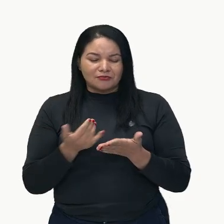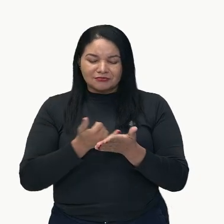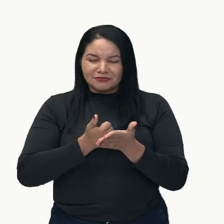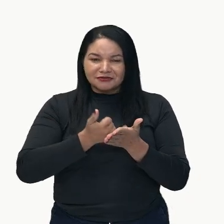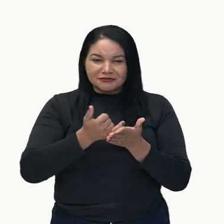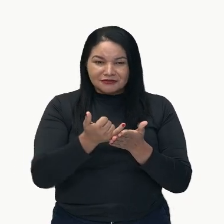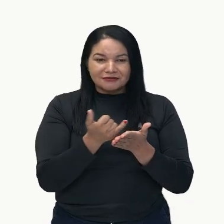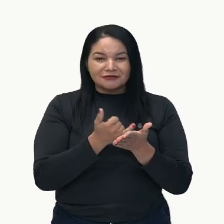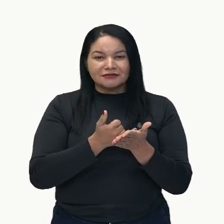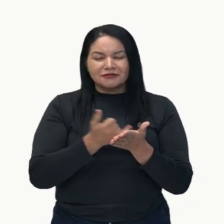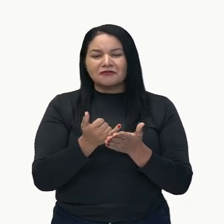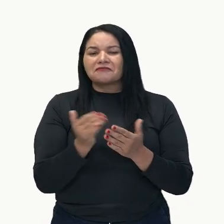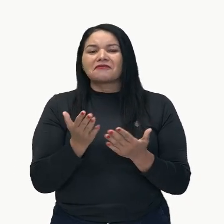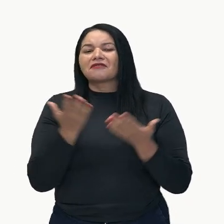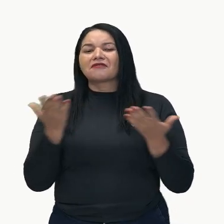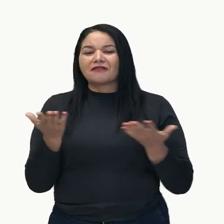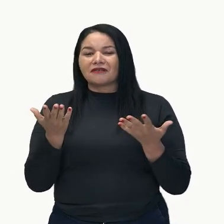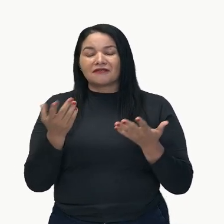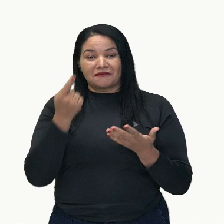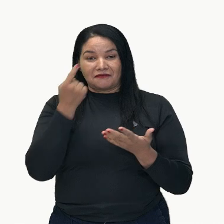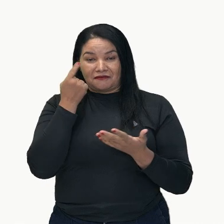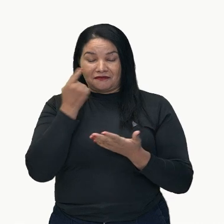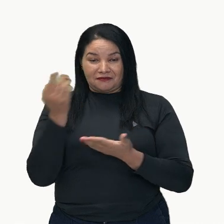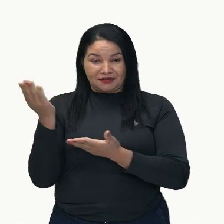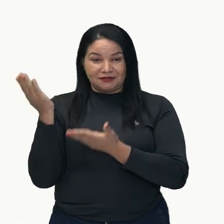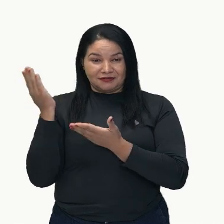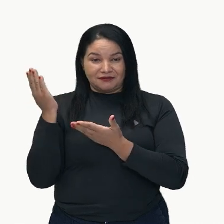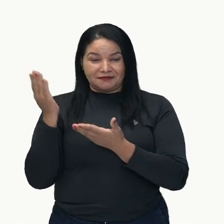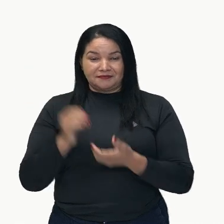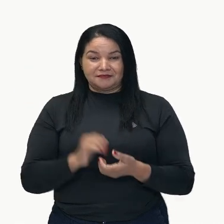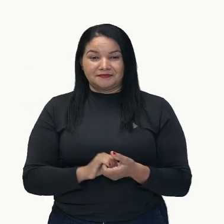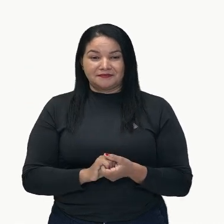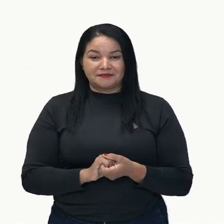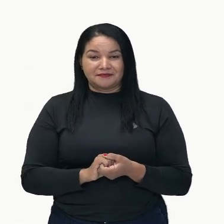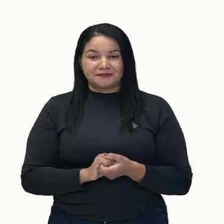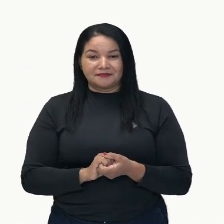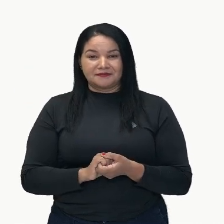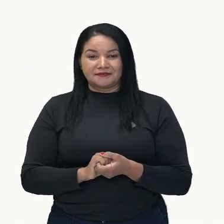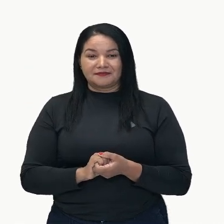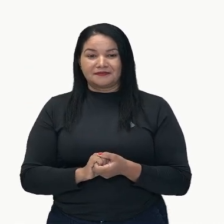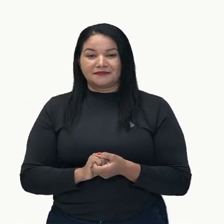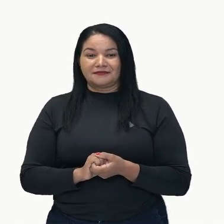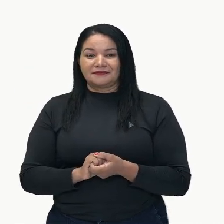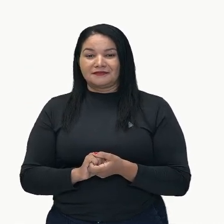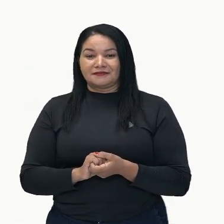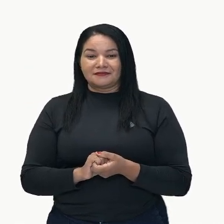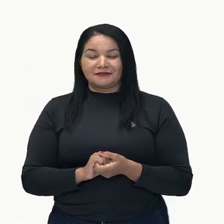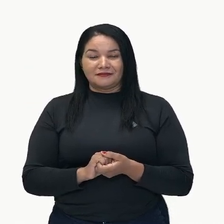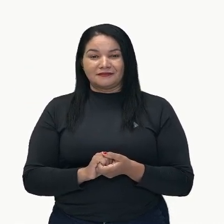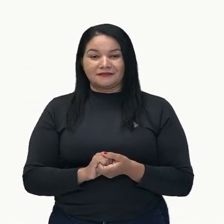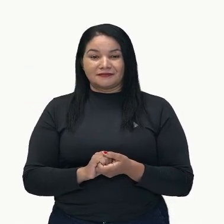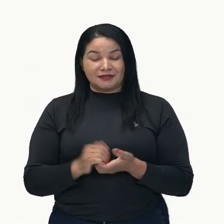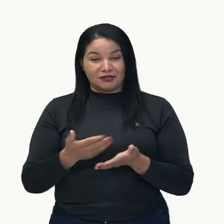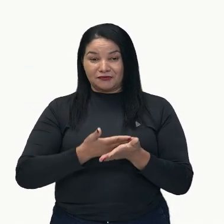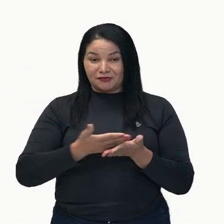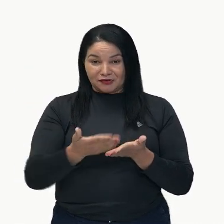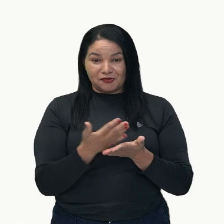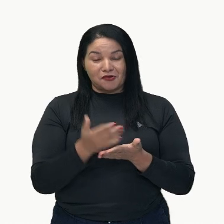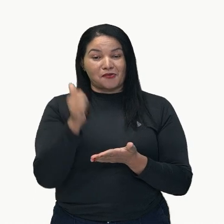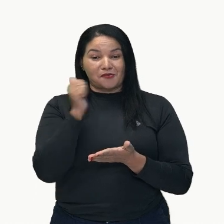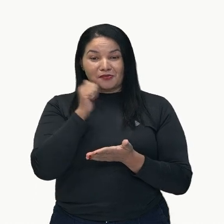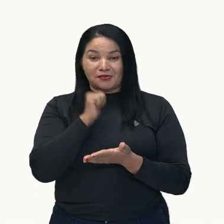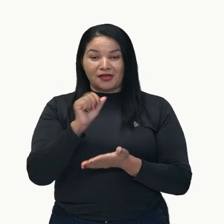de esta historia? Entonces, la introducción empieza así. Había una vez una niña llamada Alicia,